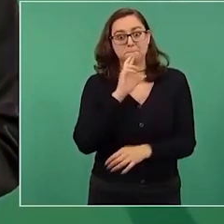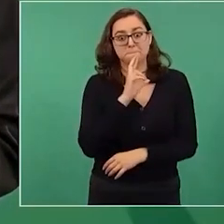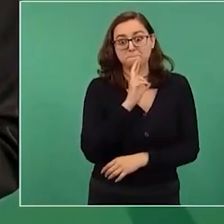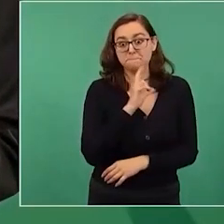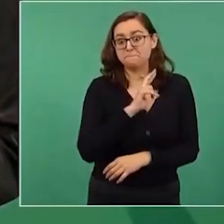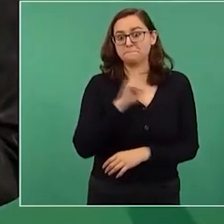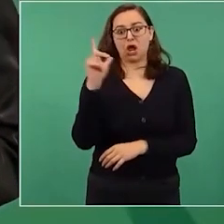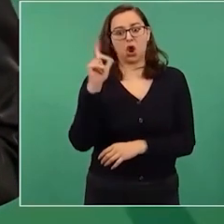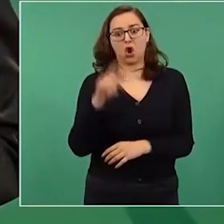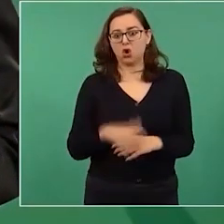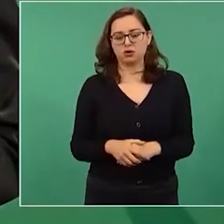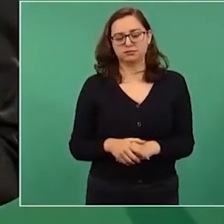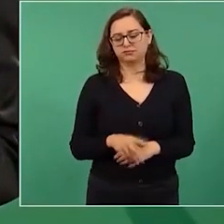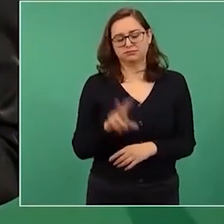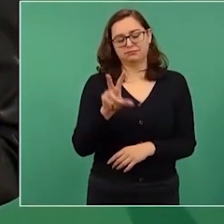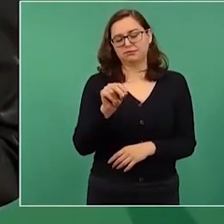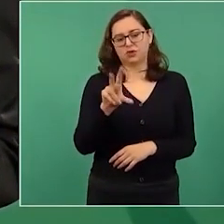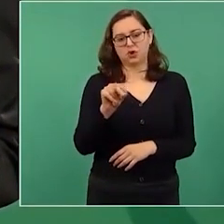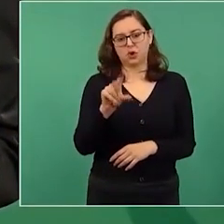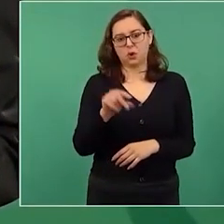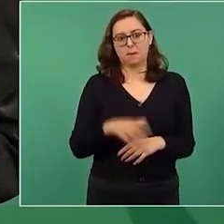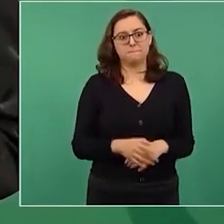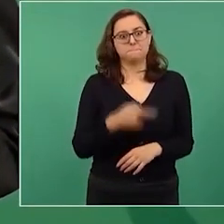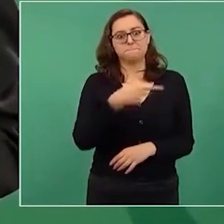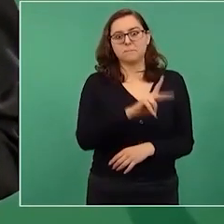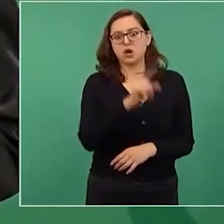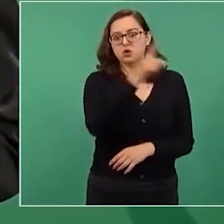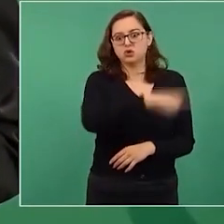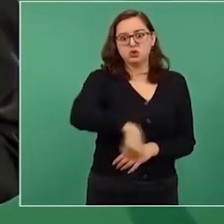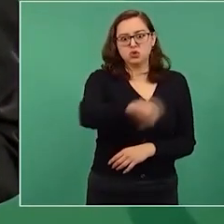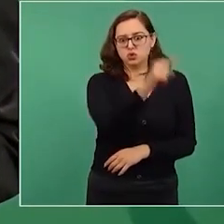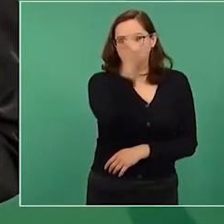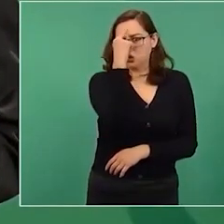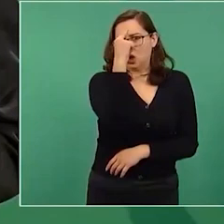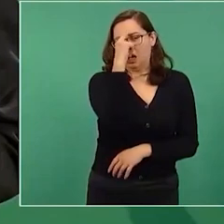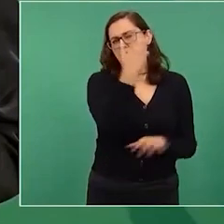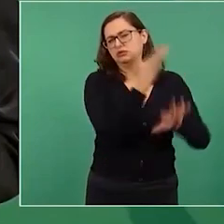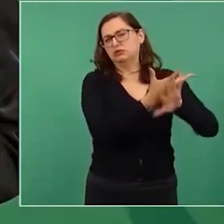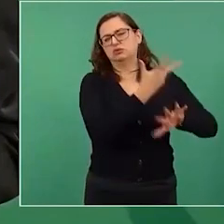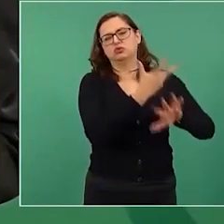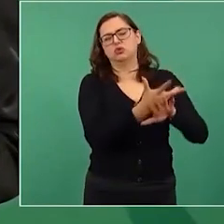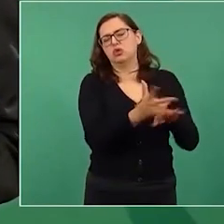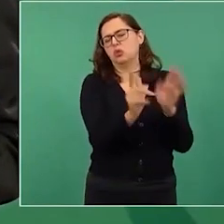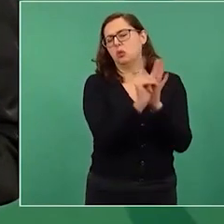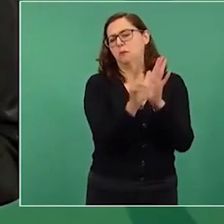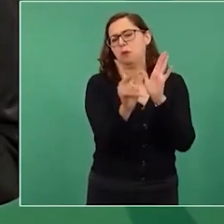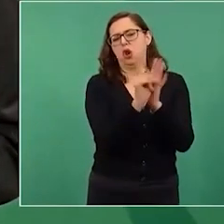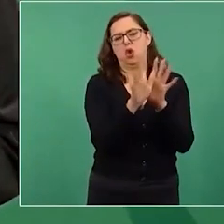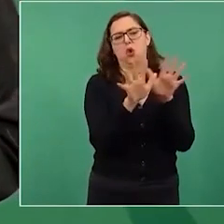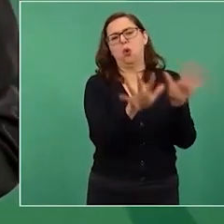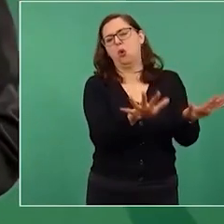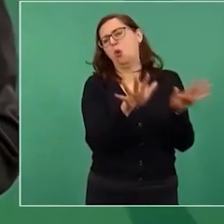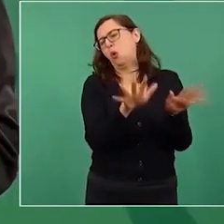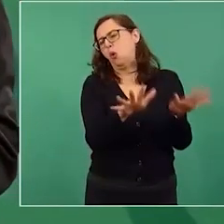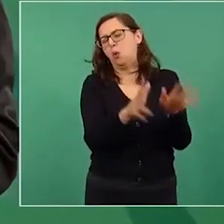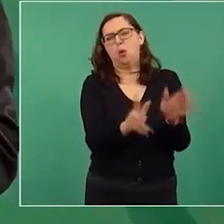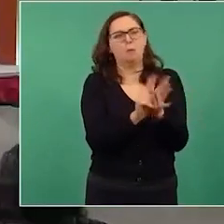Pero ellos sí, el Financial Times, el New York Times, el Wall Street Journal,